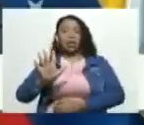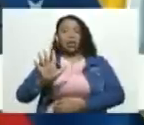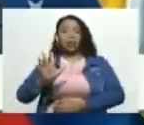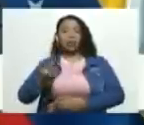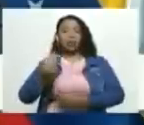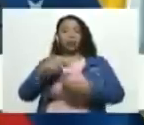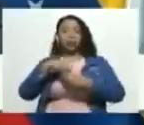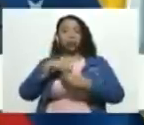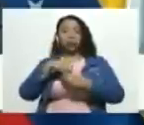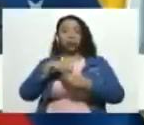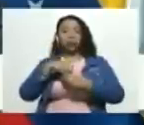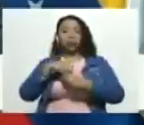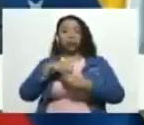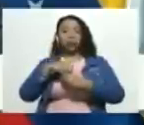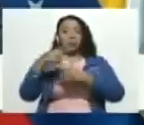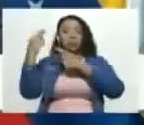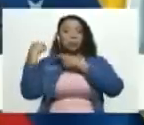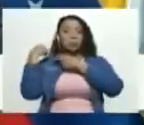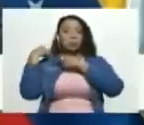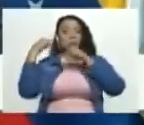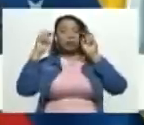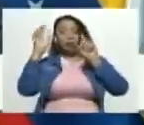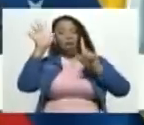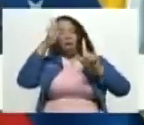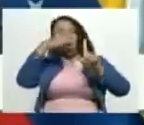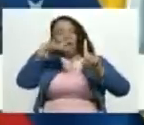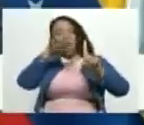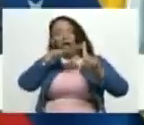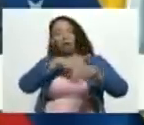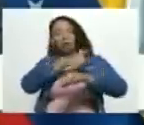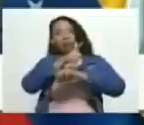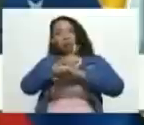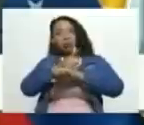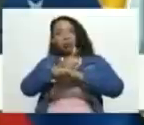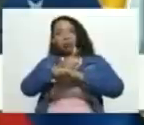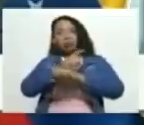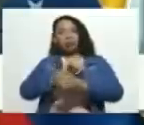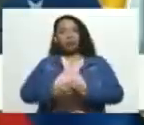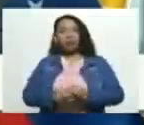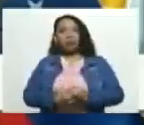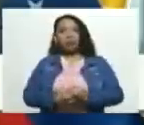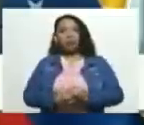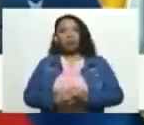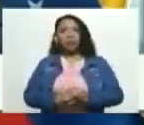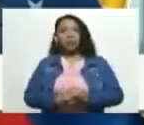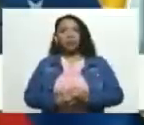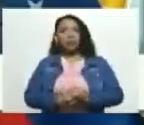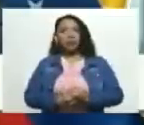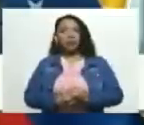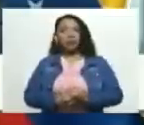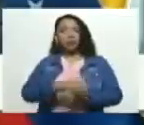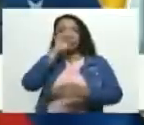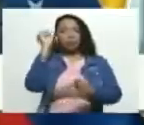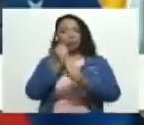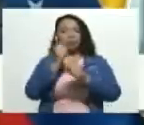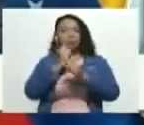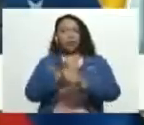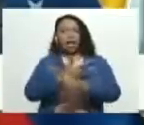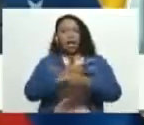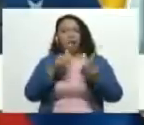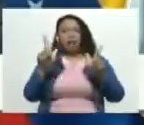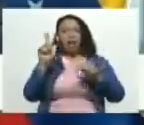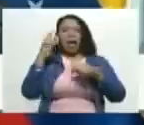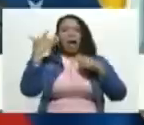con respecto a los actos conspirativos armados operación hedión 1 y 2 y operación libertad hay